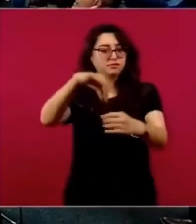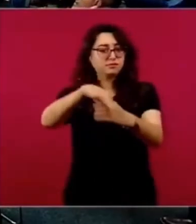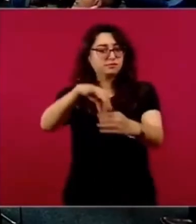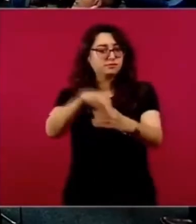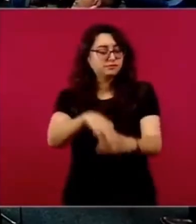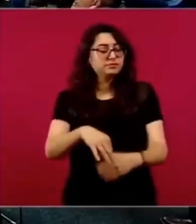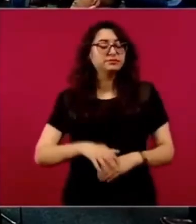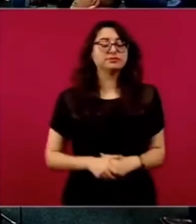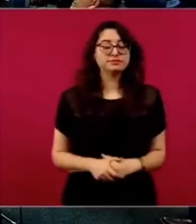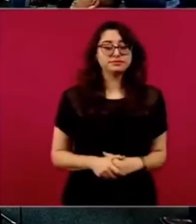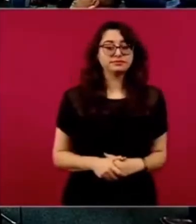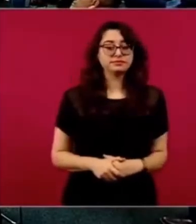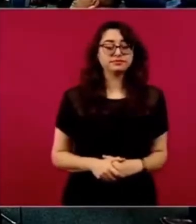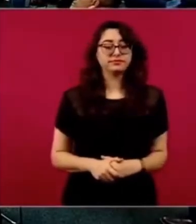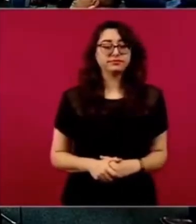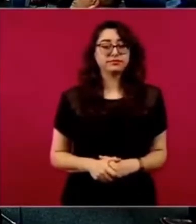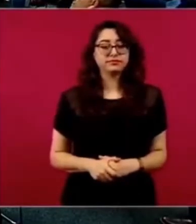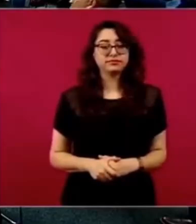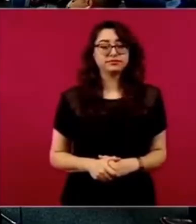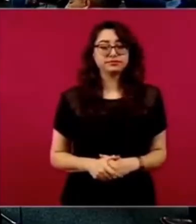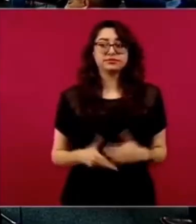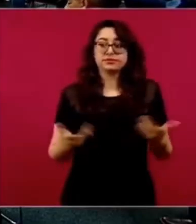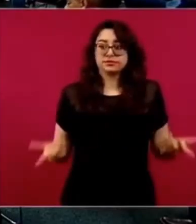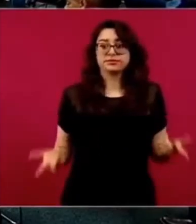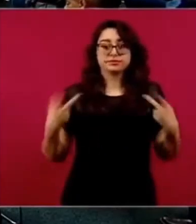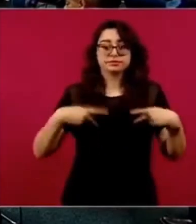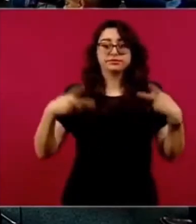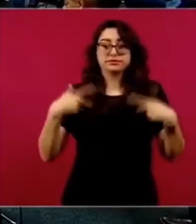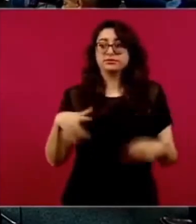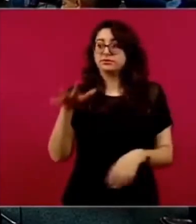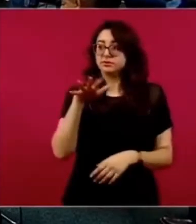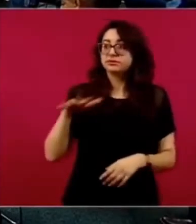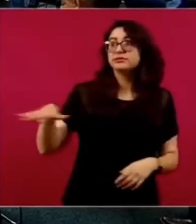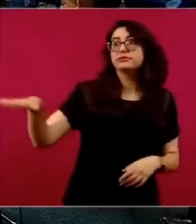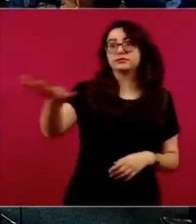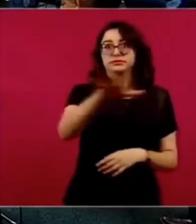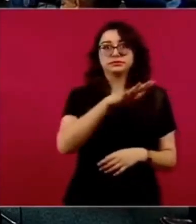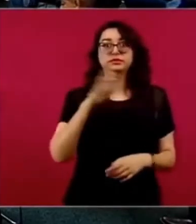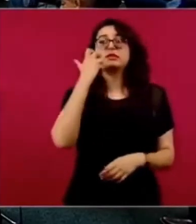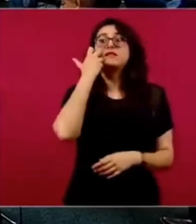Y desde luego liberar al presidente,